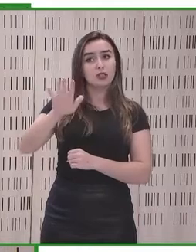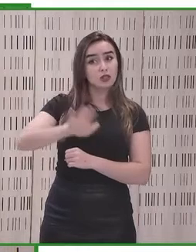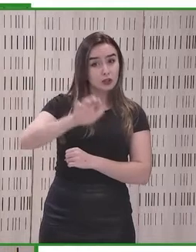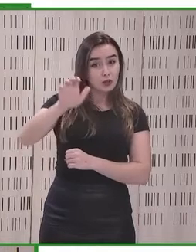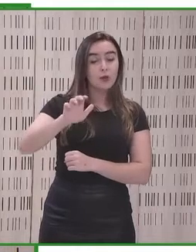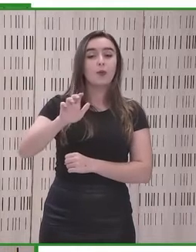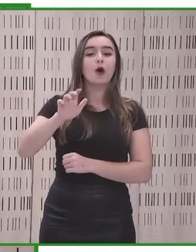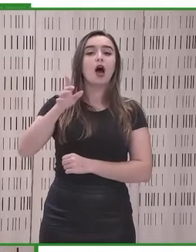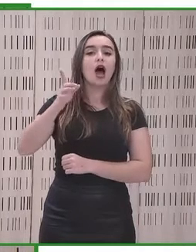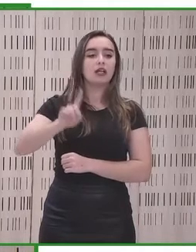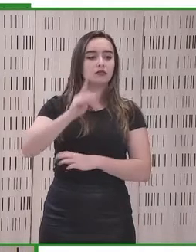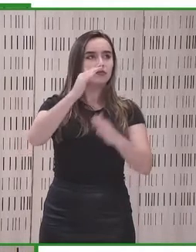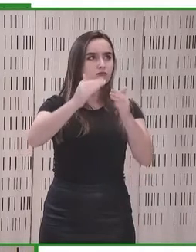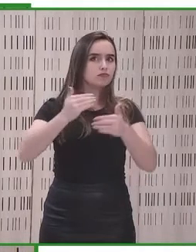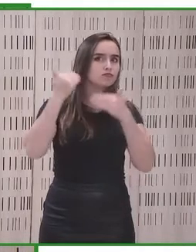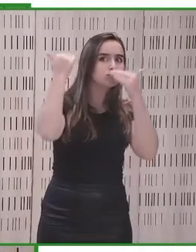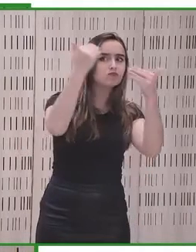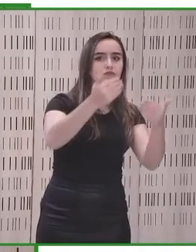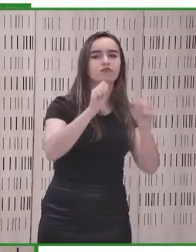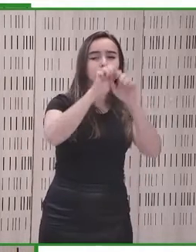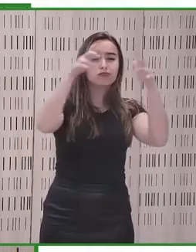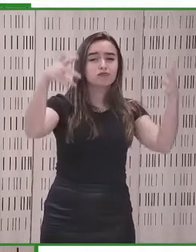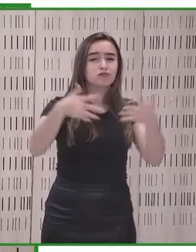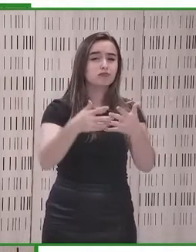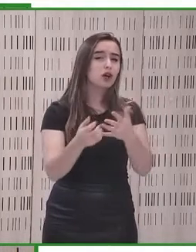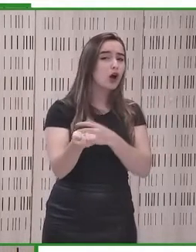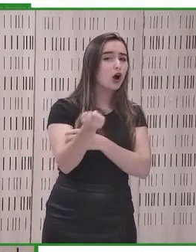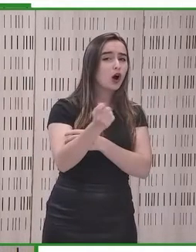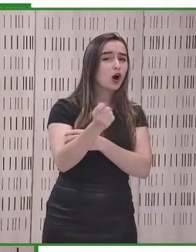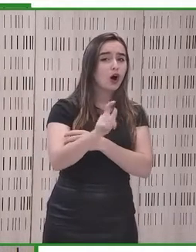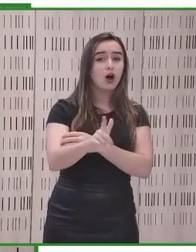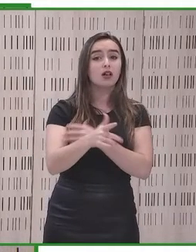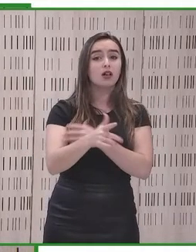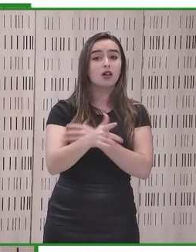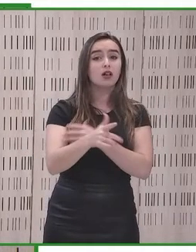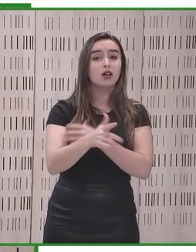donde el principio de accesibilidad es una condición